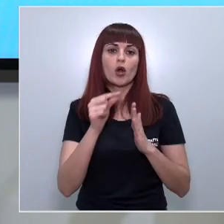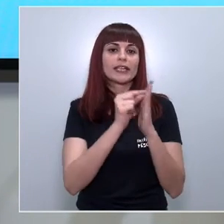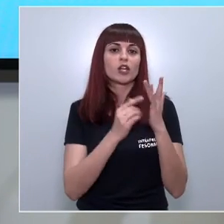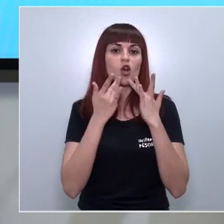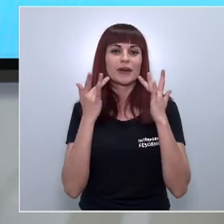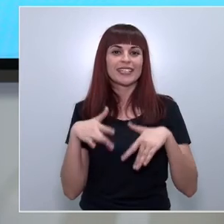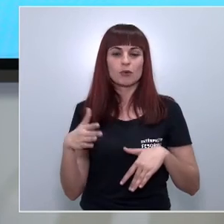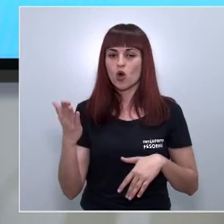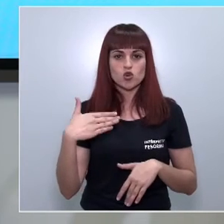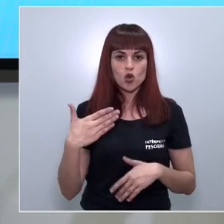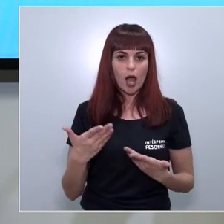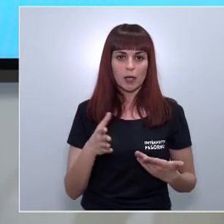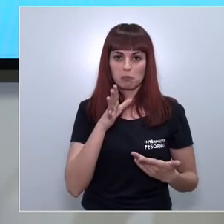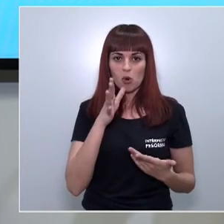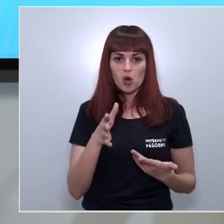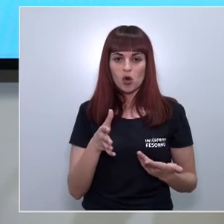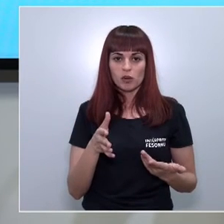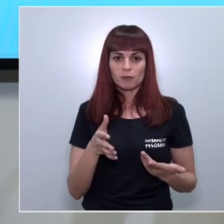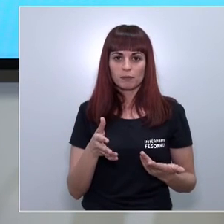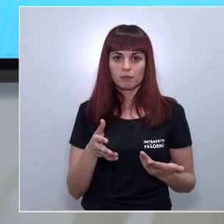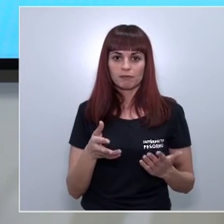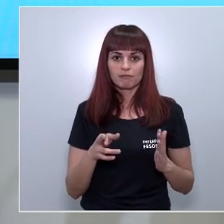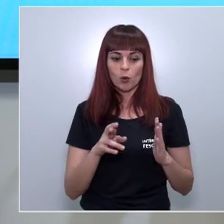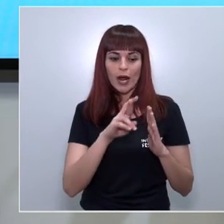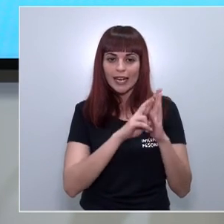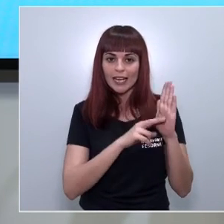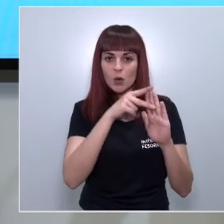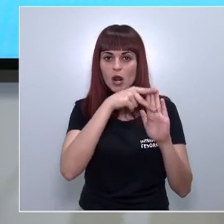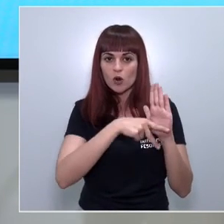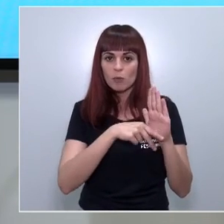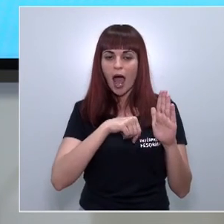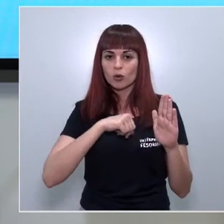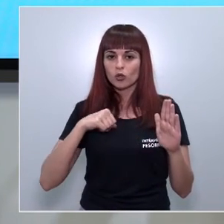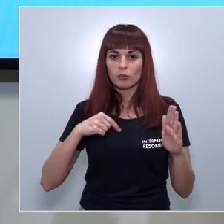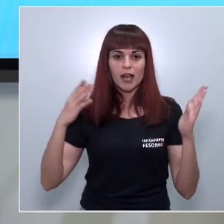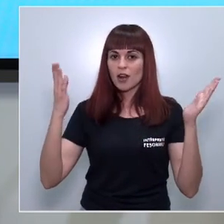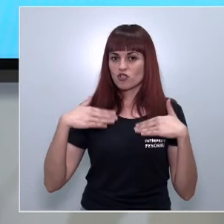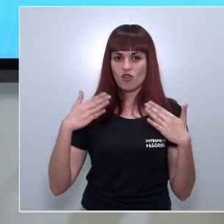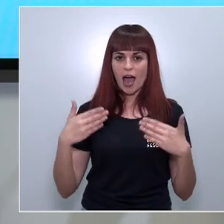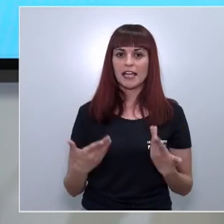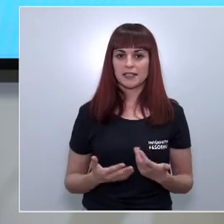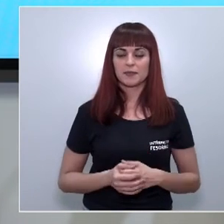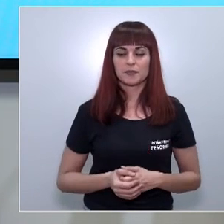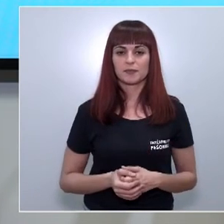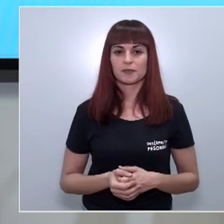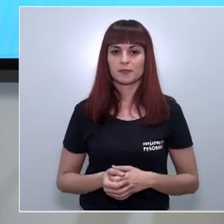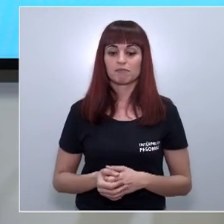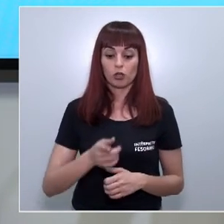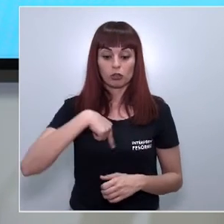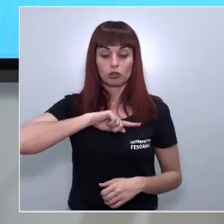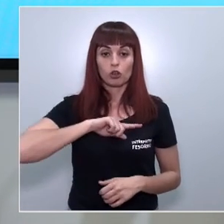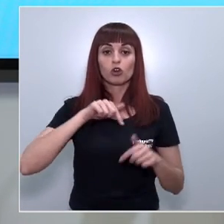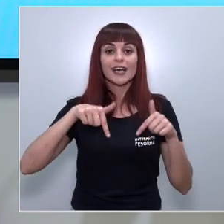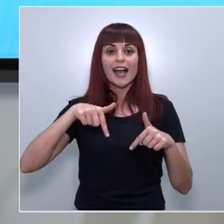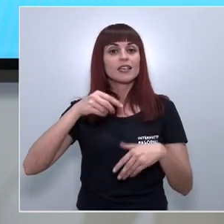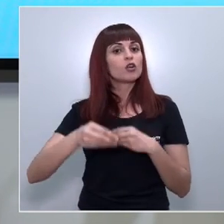objetivo por parte ya que no hay una reglamentación una normativa autonómica que de alguna forma amplíe la normativa estatal nosotros aquí